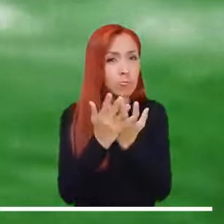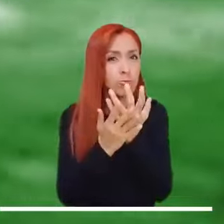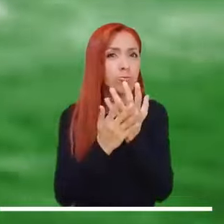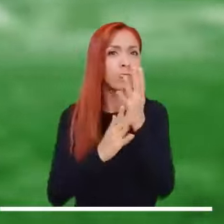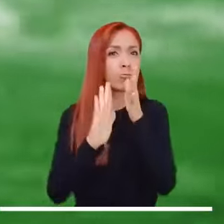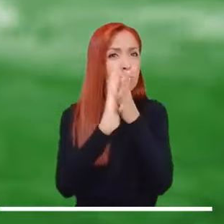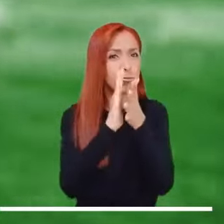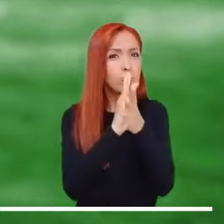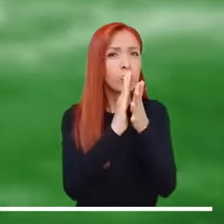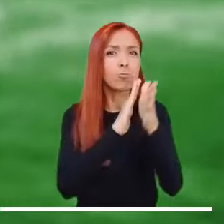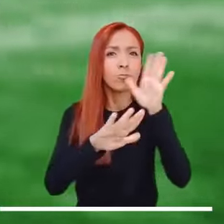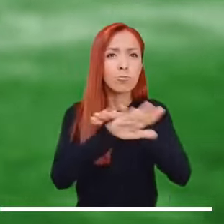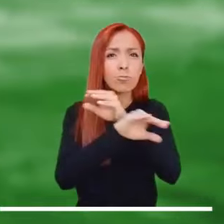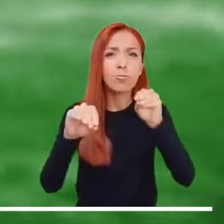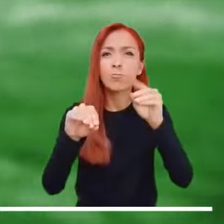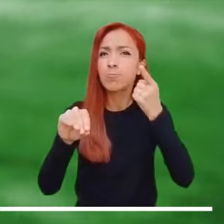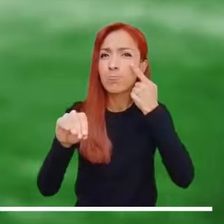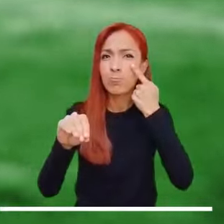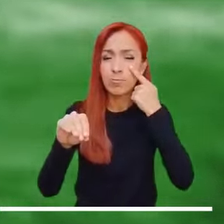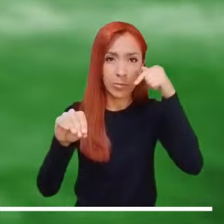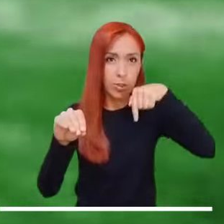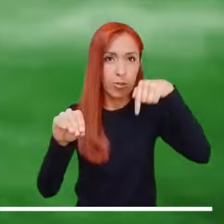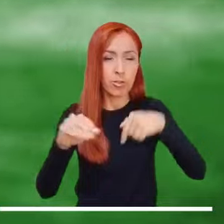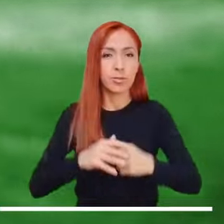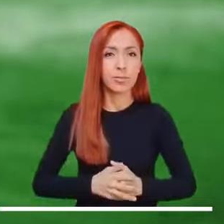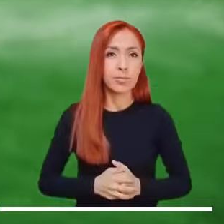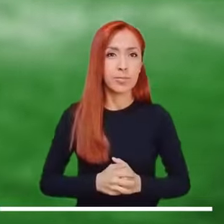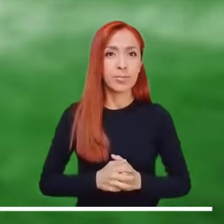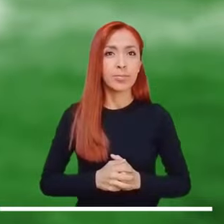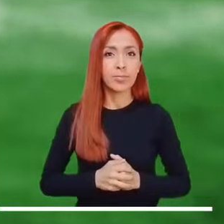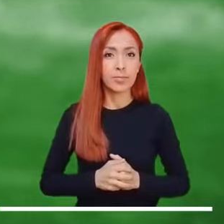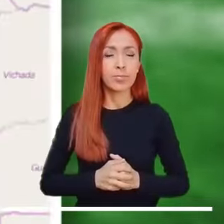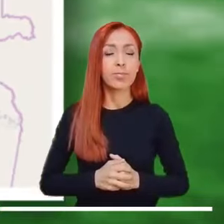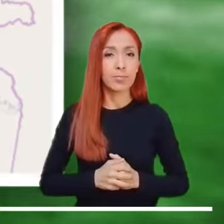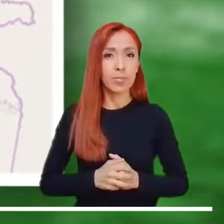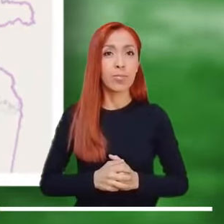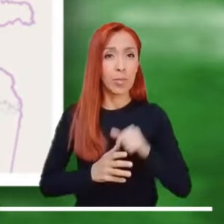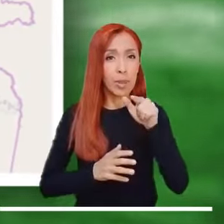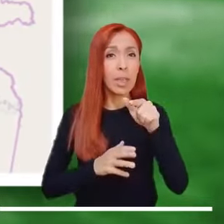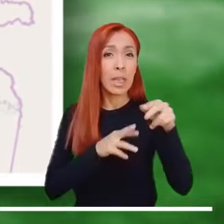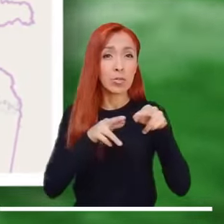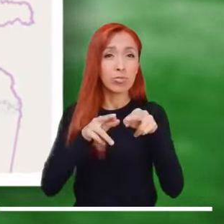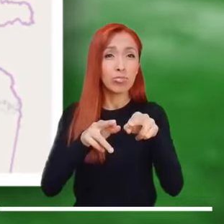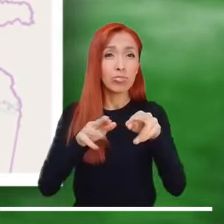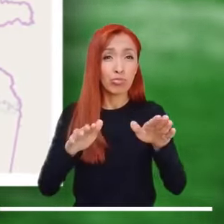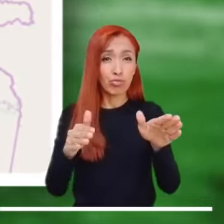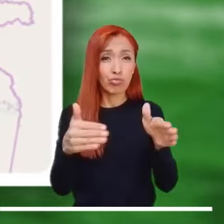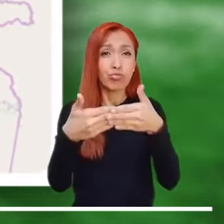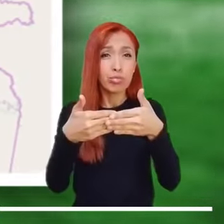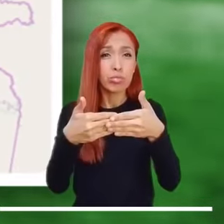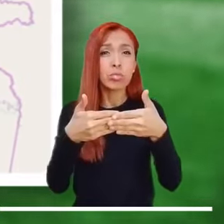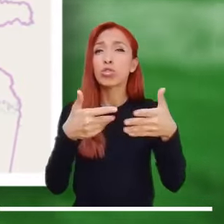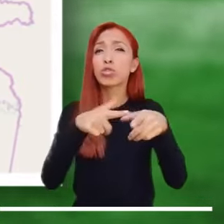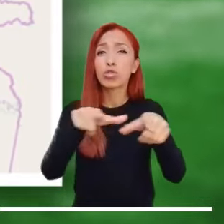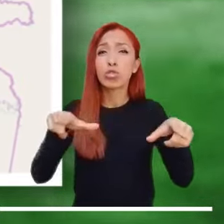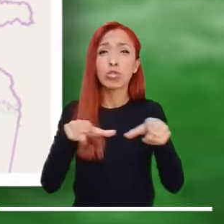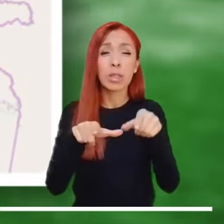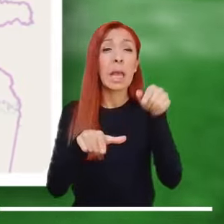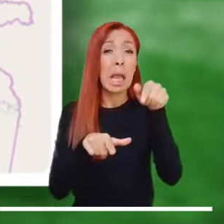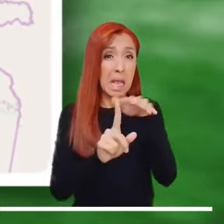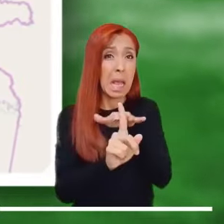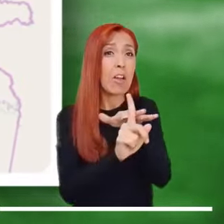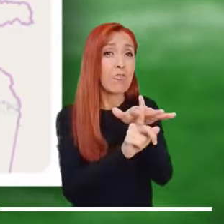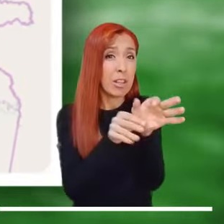Permanezca atento al siguiente resumen de las principales alertas activas a esta hora. Se reporta represamiento de la